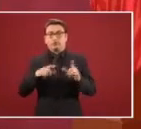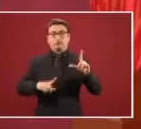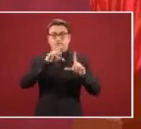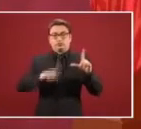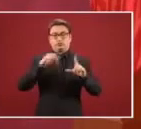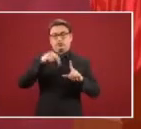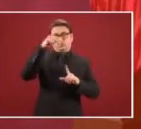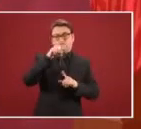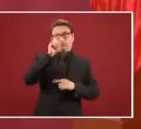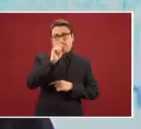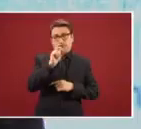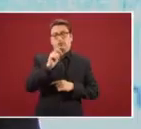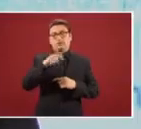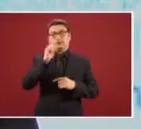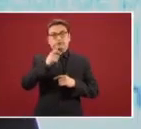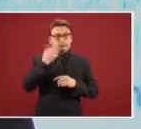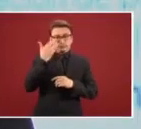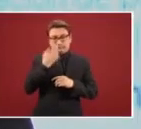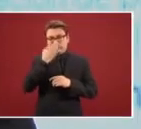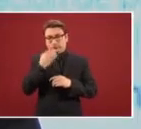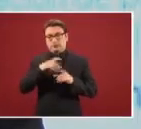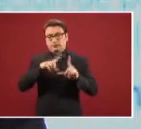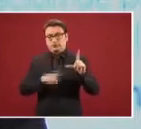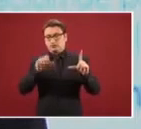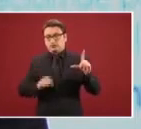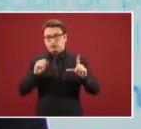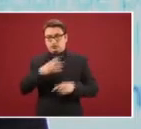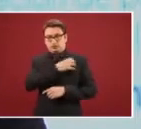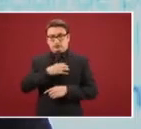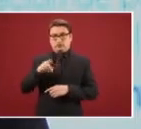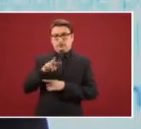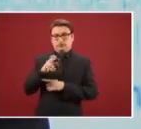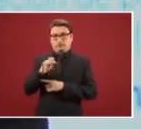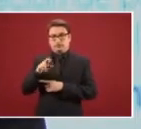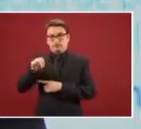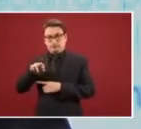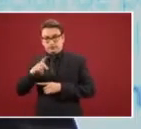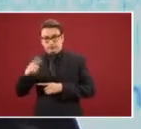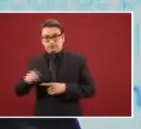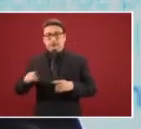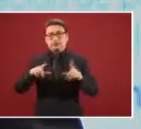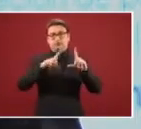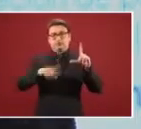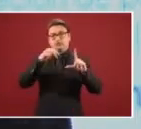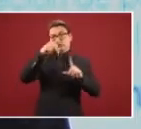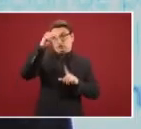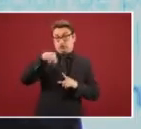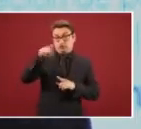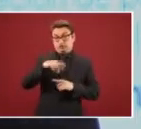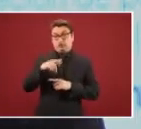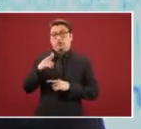a cargo, como ya dije, en el sur del general Vicente Hernández y en el norte del general Lómano. Quiero